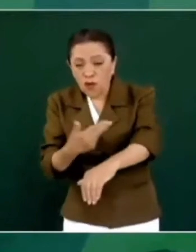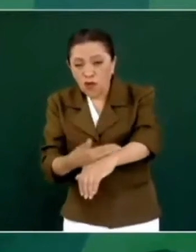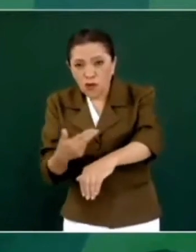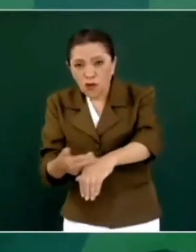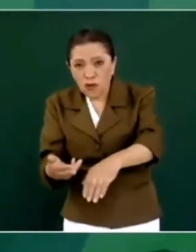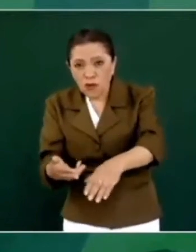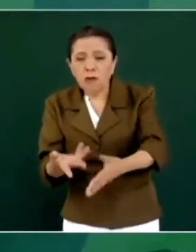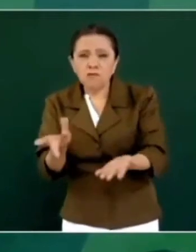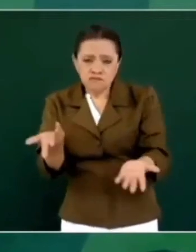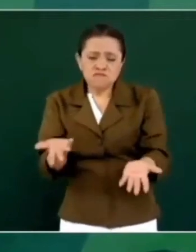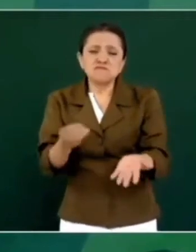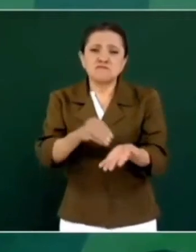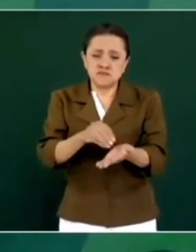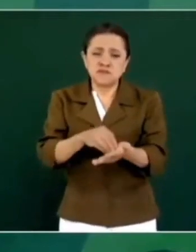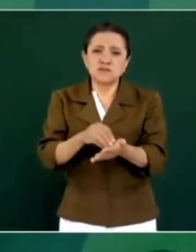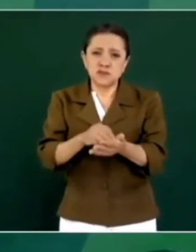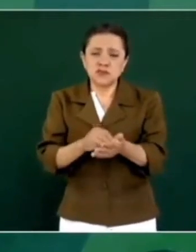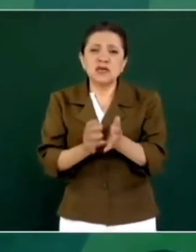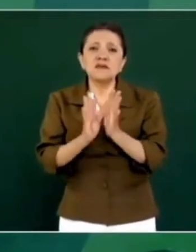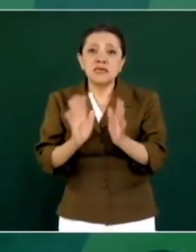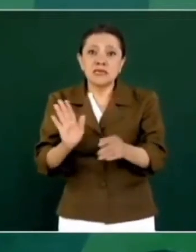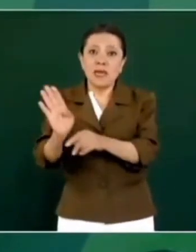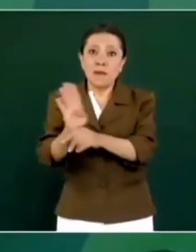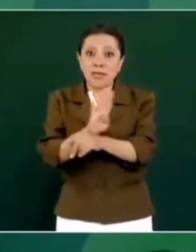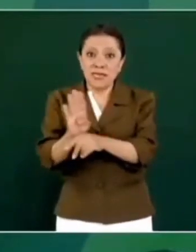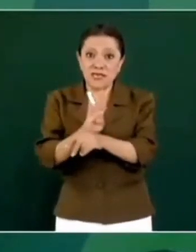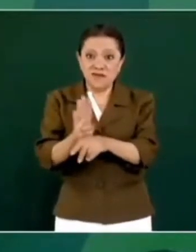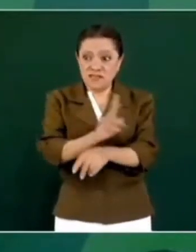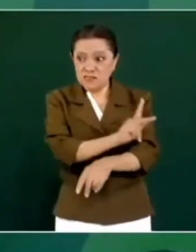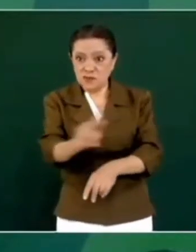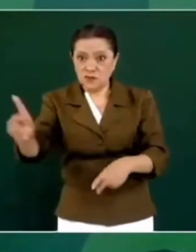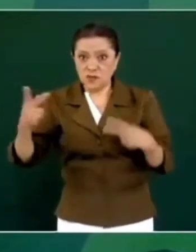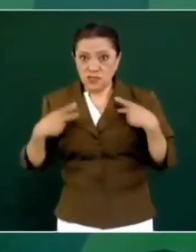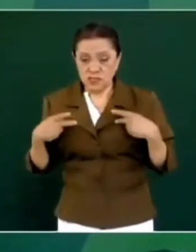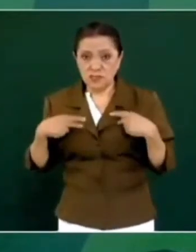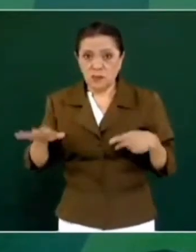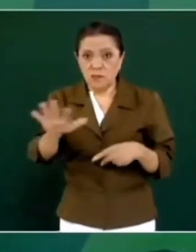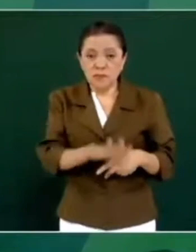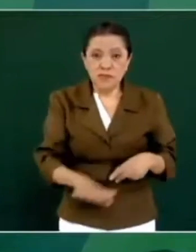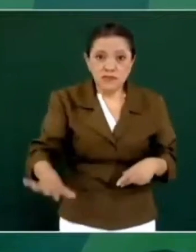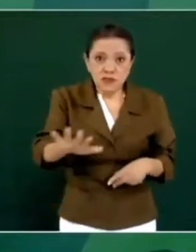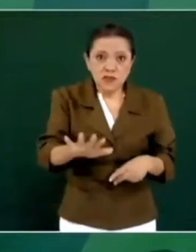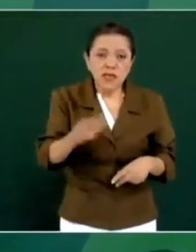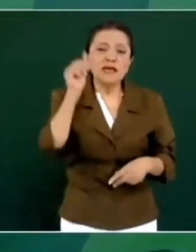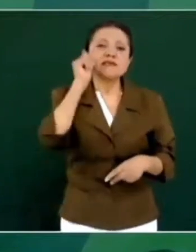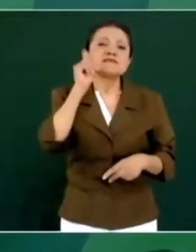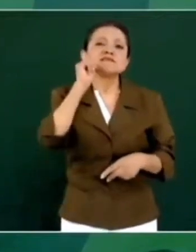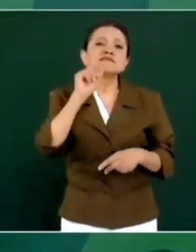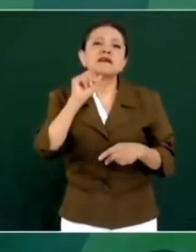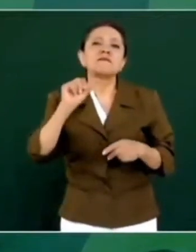sea en beneficio de la gente aparecen abogados,